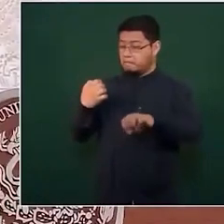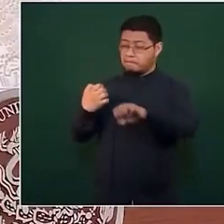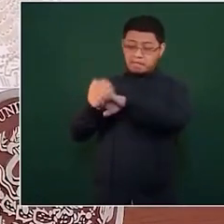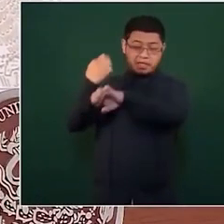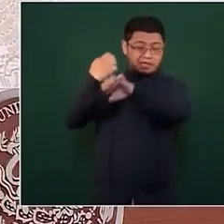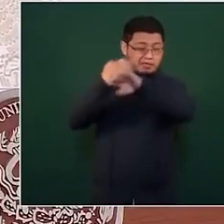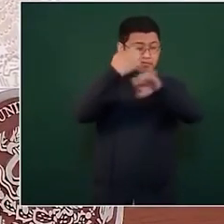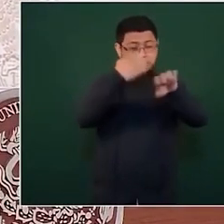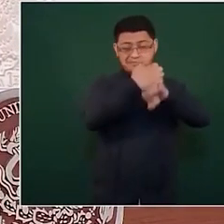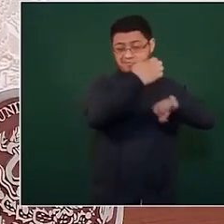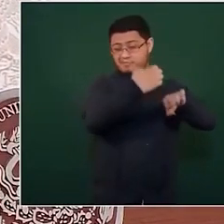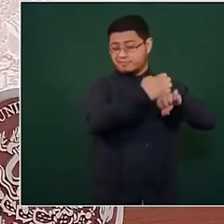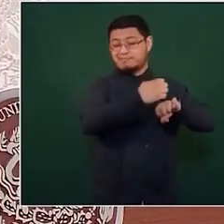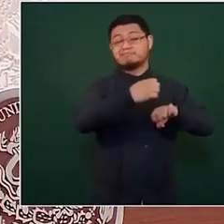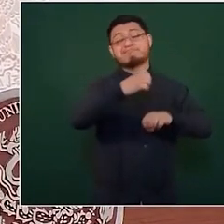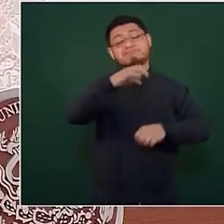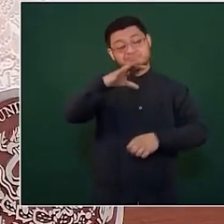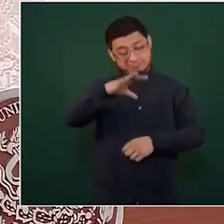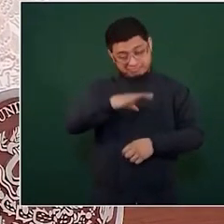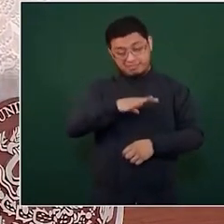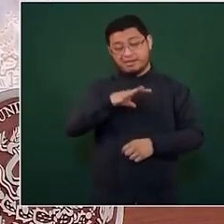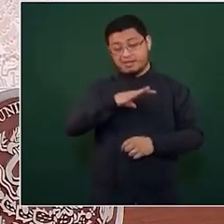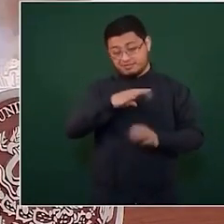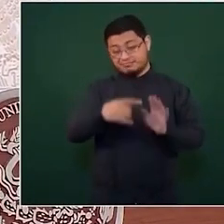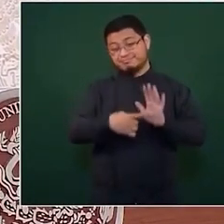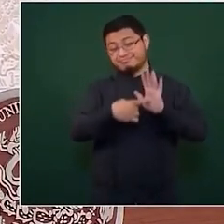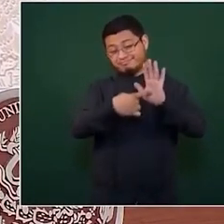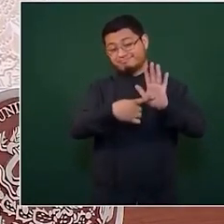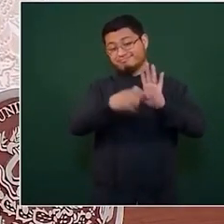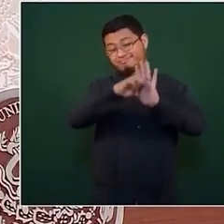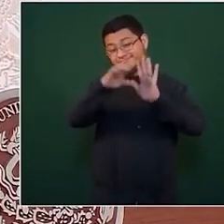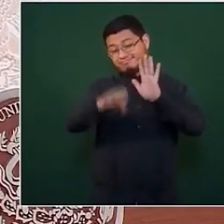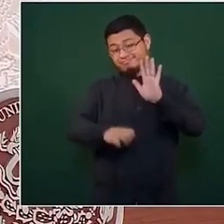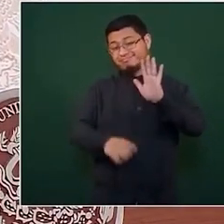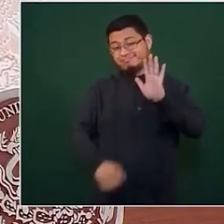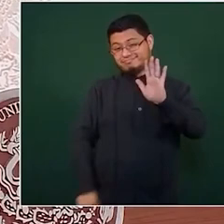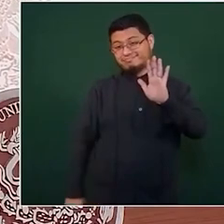ejemplos de factureros